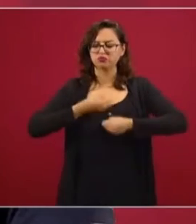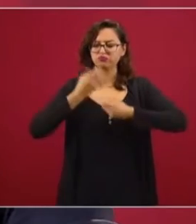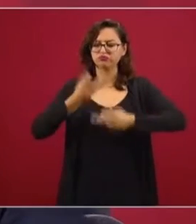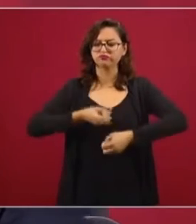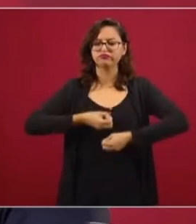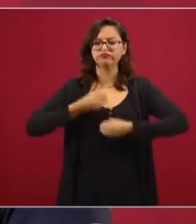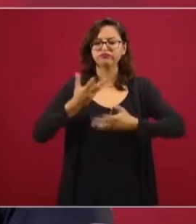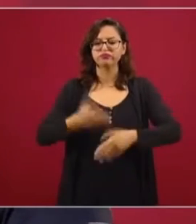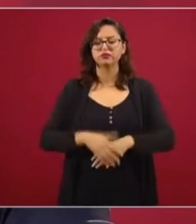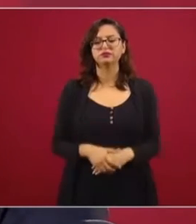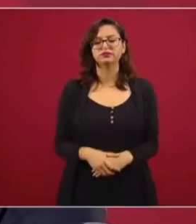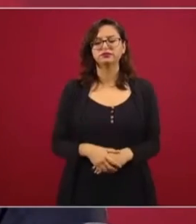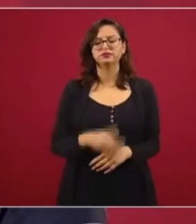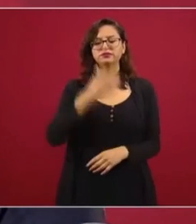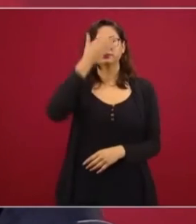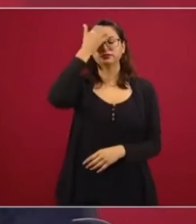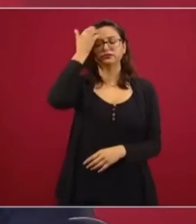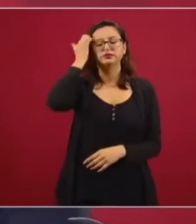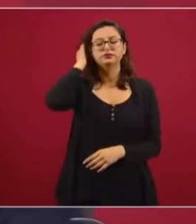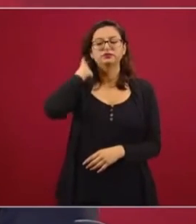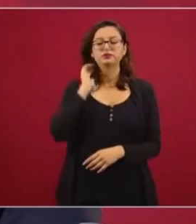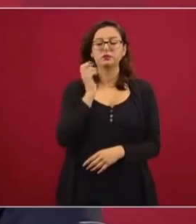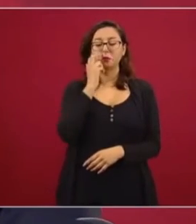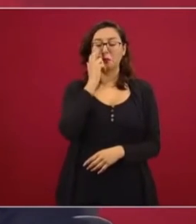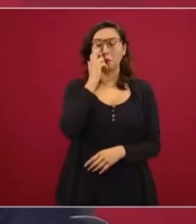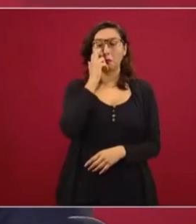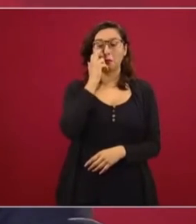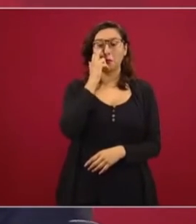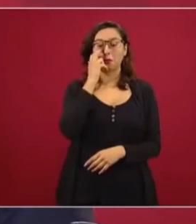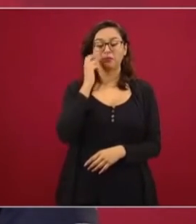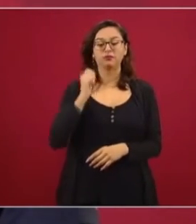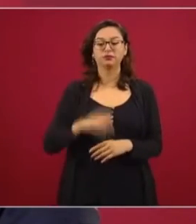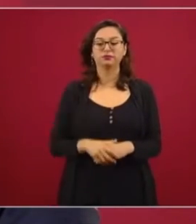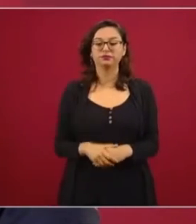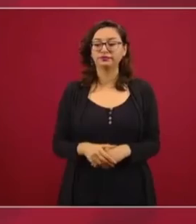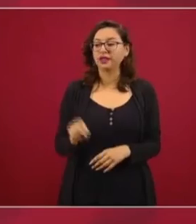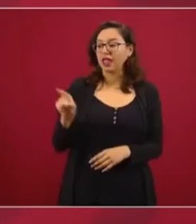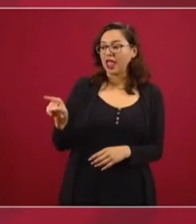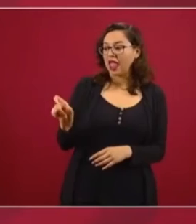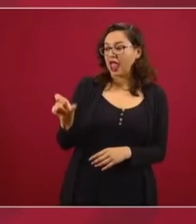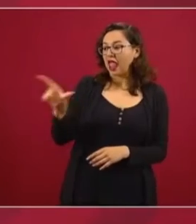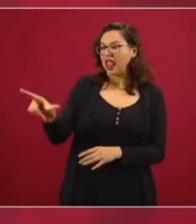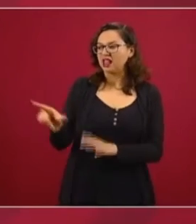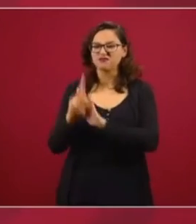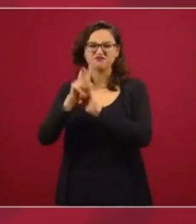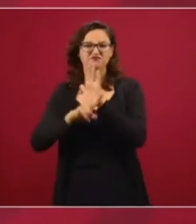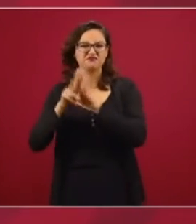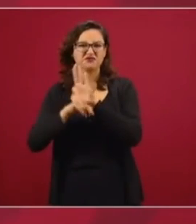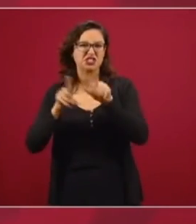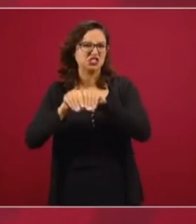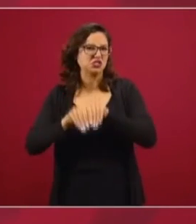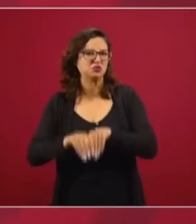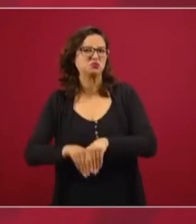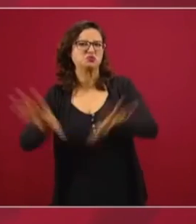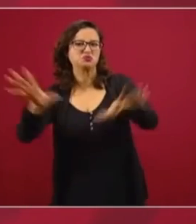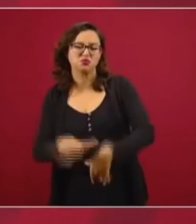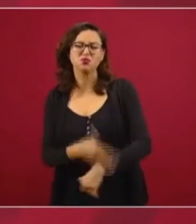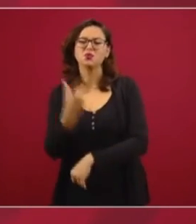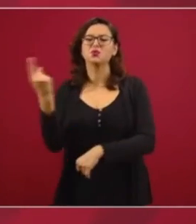¿Por qué fue este video? Porque lo otro es